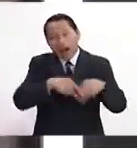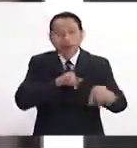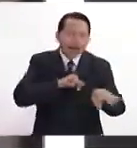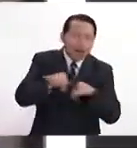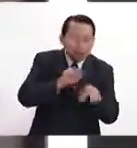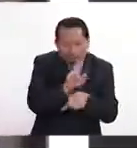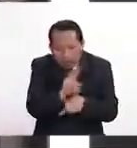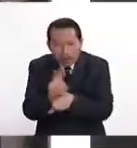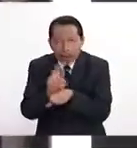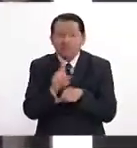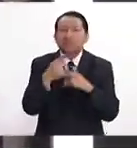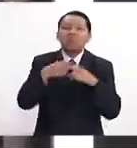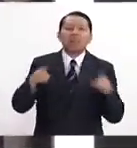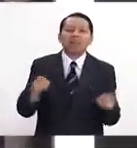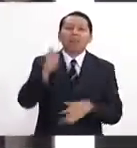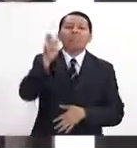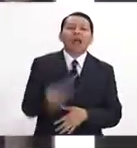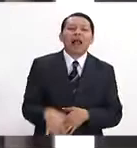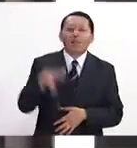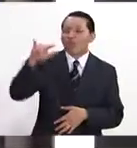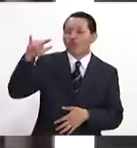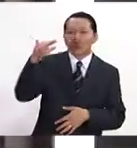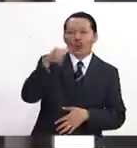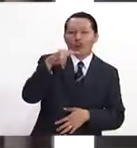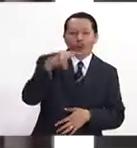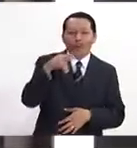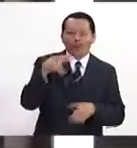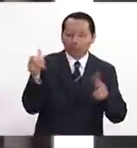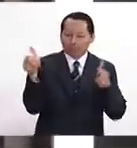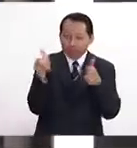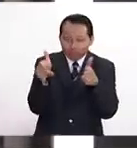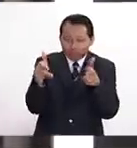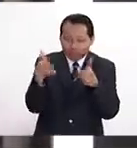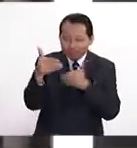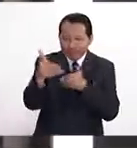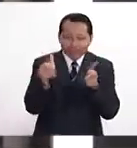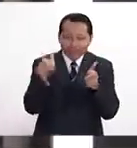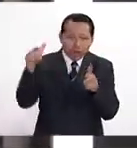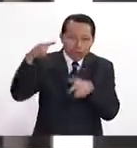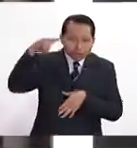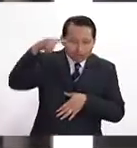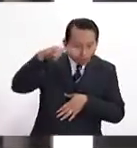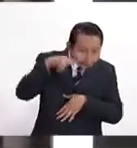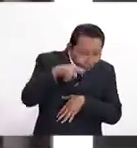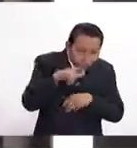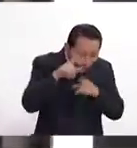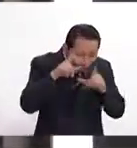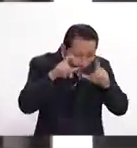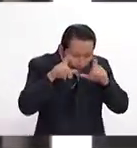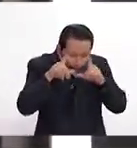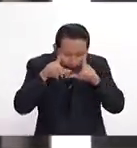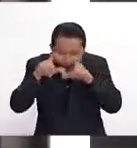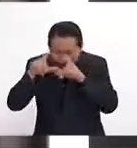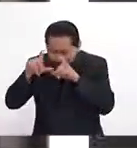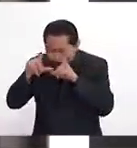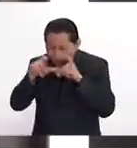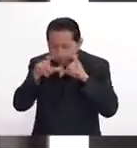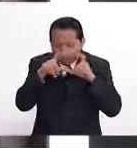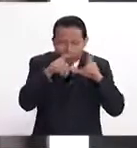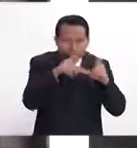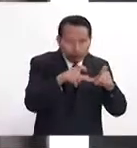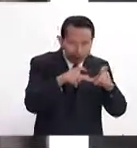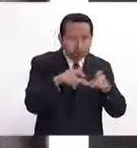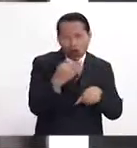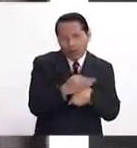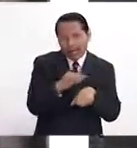con un dron, que es mucho más barato que un avión y también más seguro, puedo yo tomar fotografías, tomar muestras, tal vez no físicas ahora, pero al